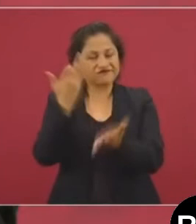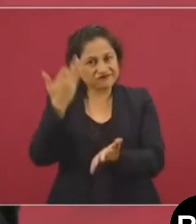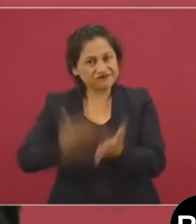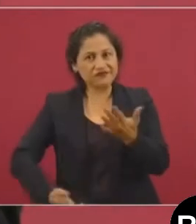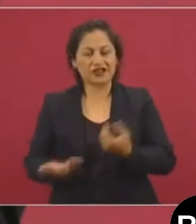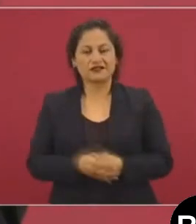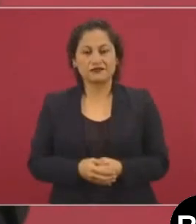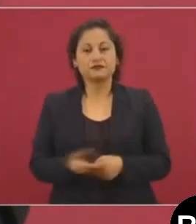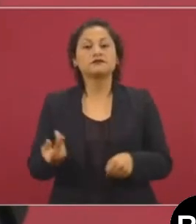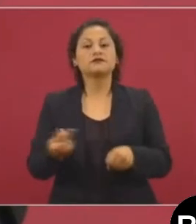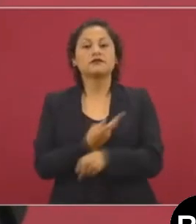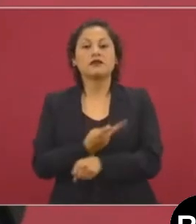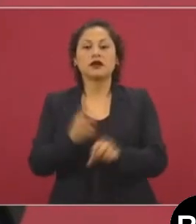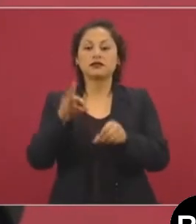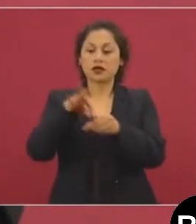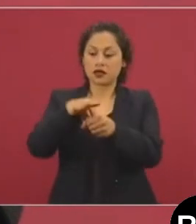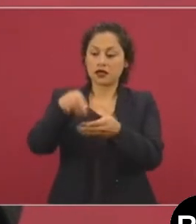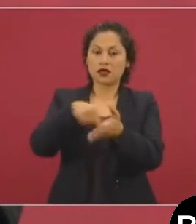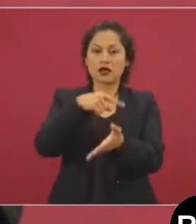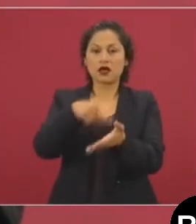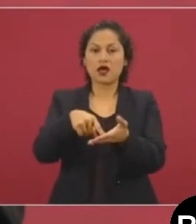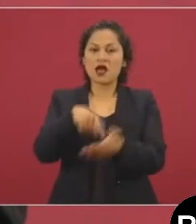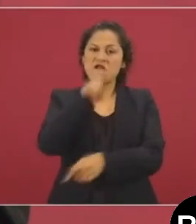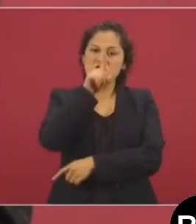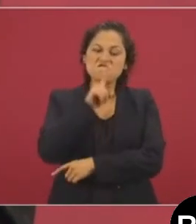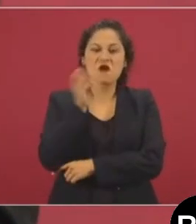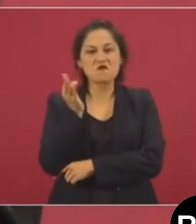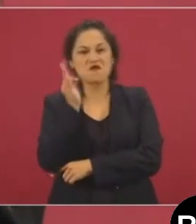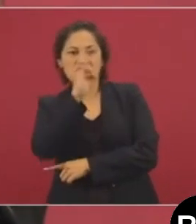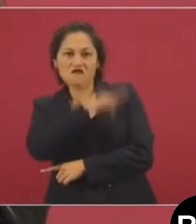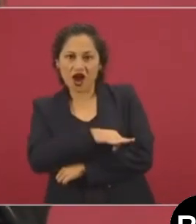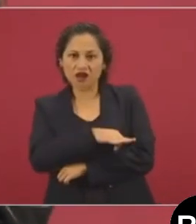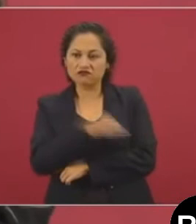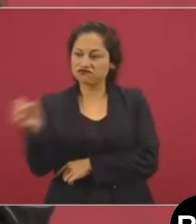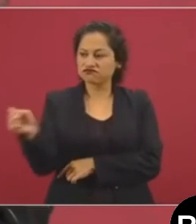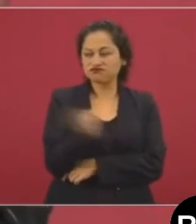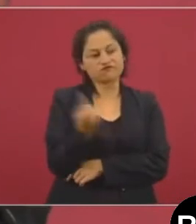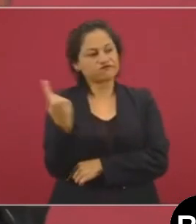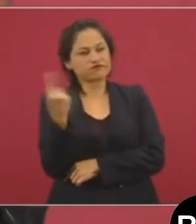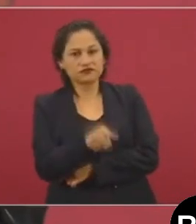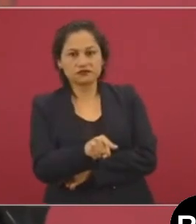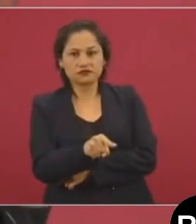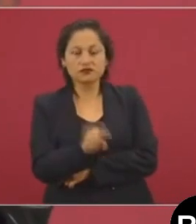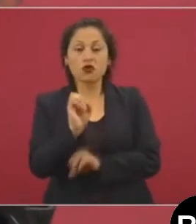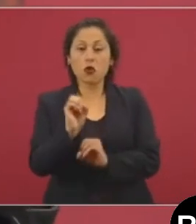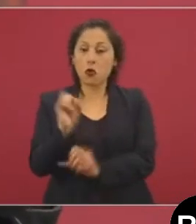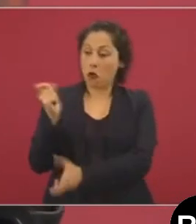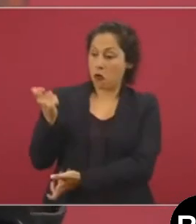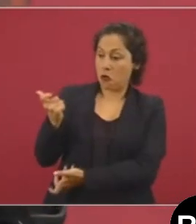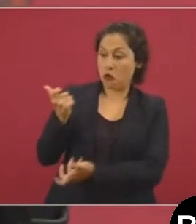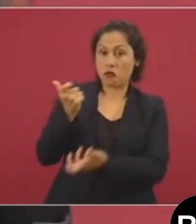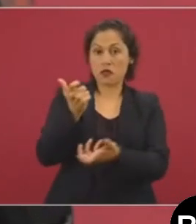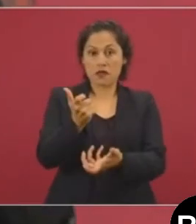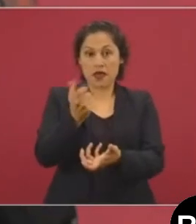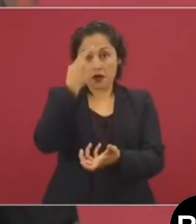fraudes electorales, las imposiciones, el uso del dinero para